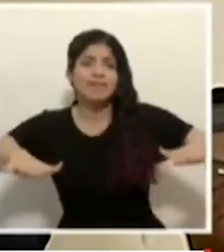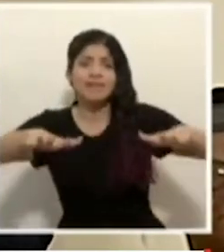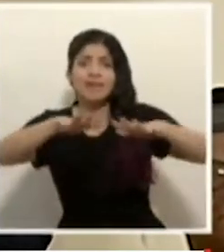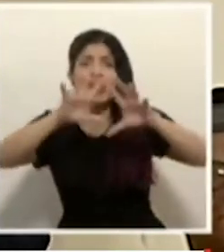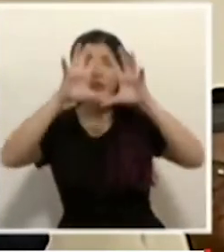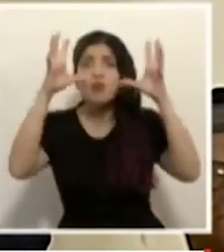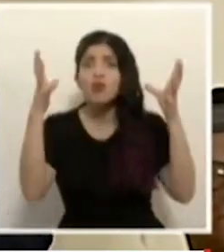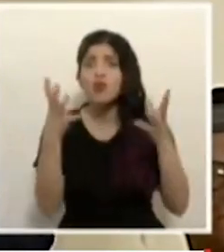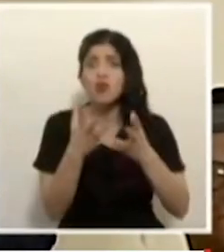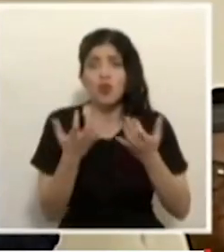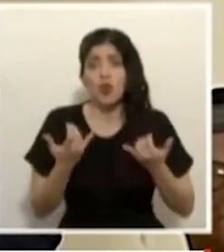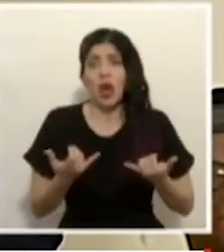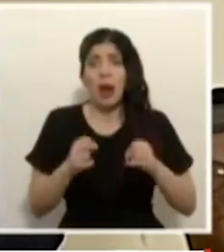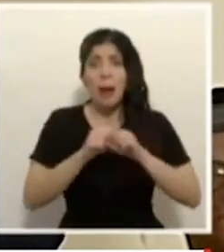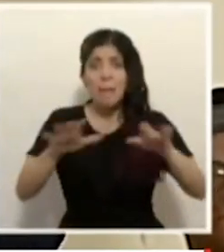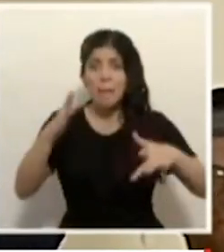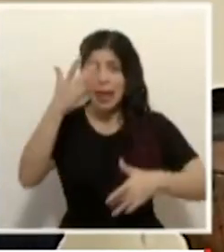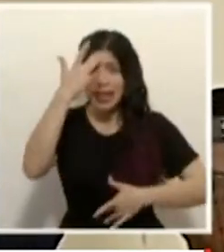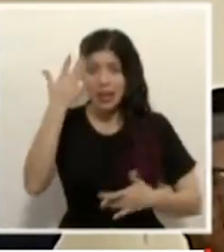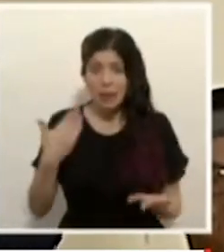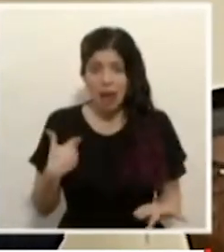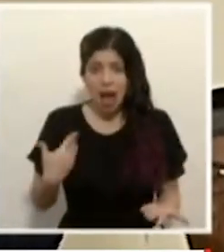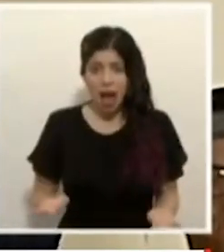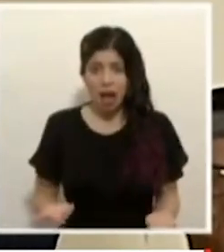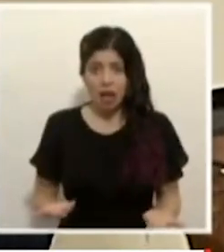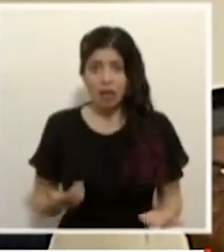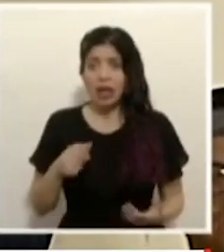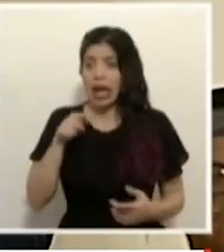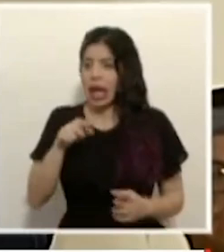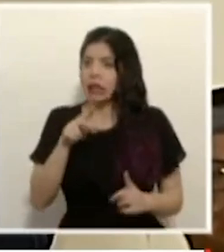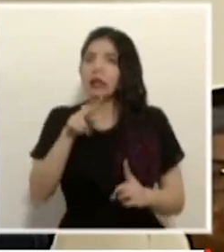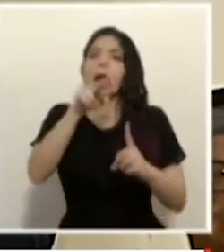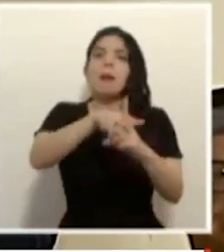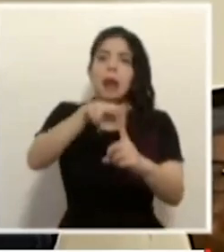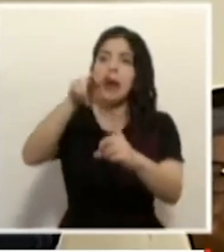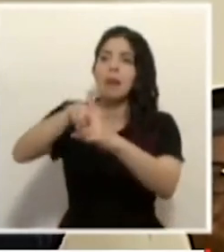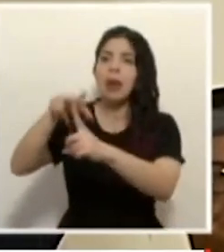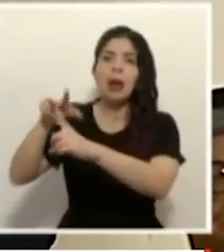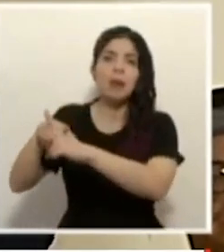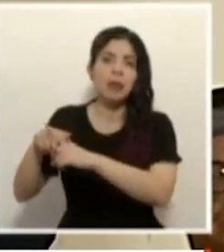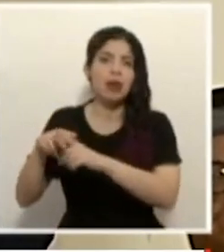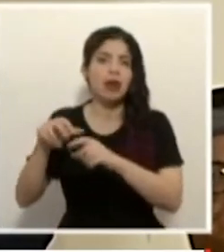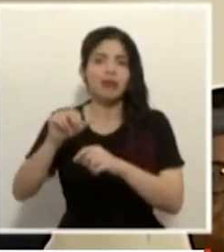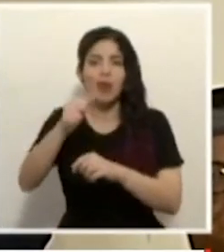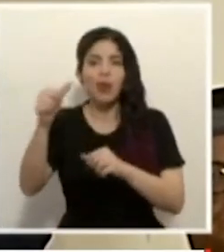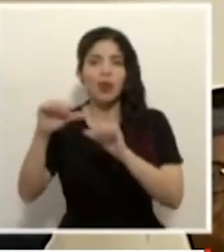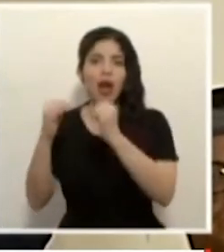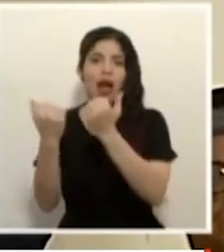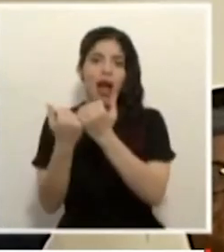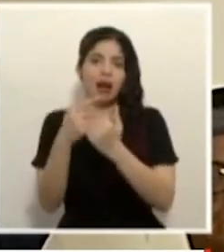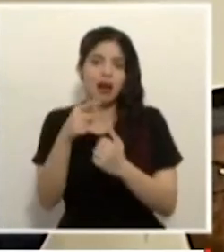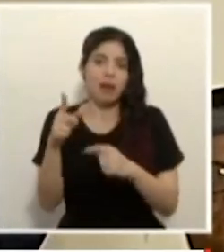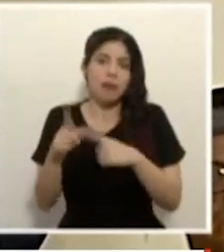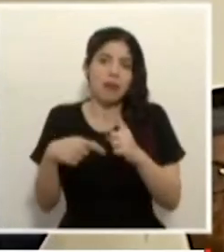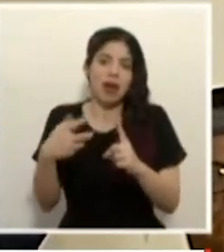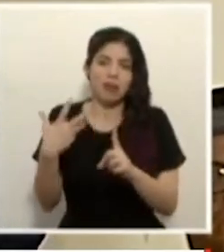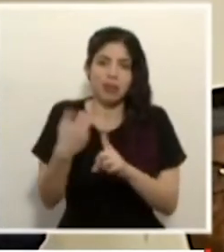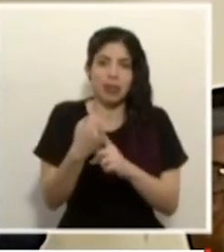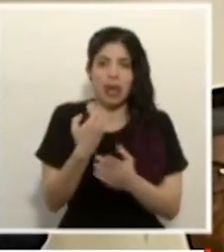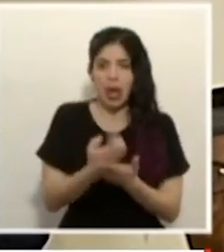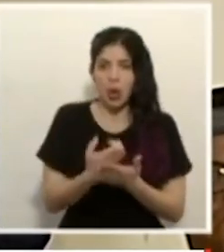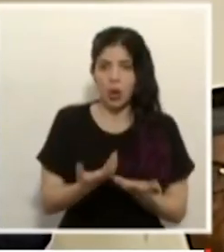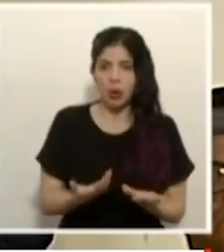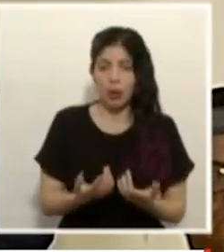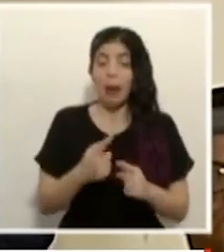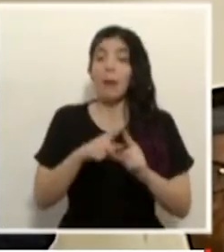mundo entero está en una pandemia y eso aplicará para otros sectores que afectarán nuestra economía. Aún